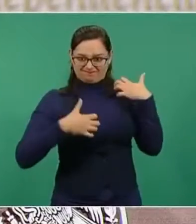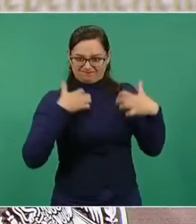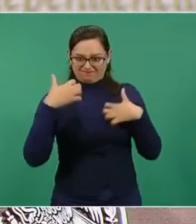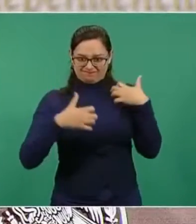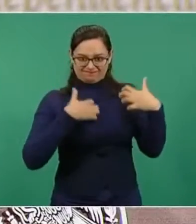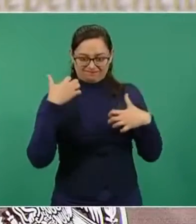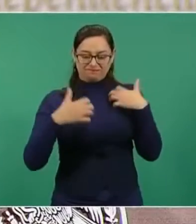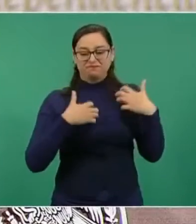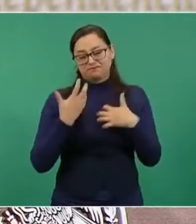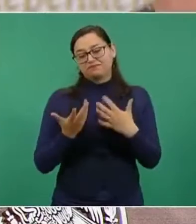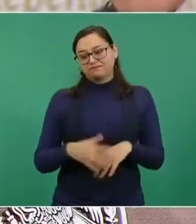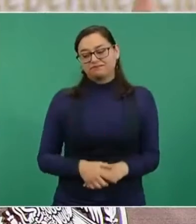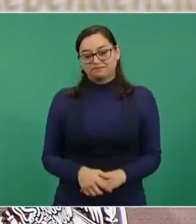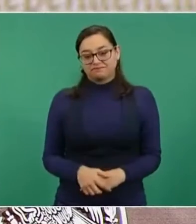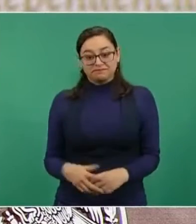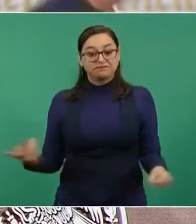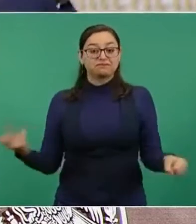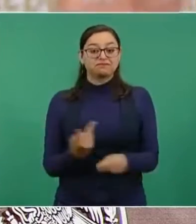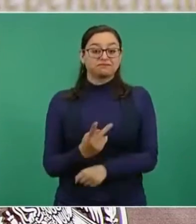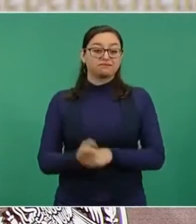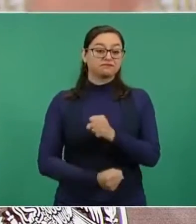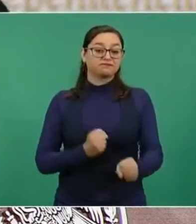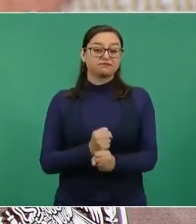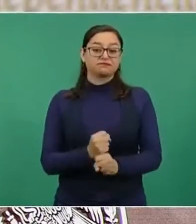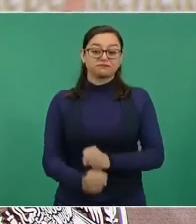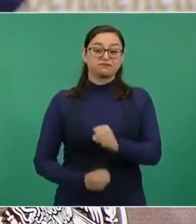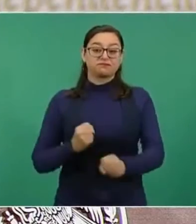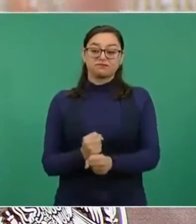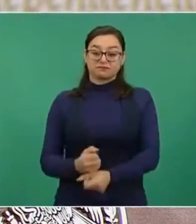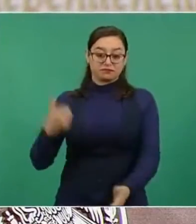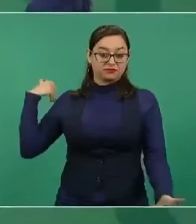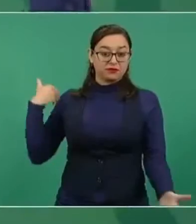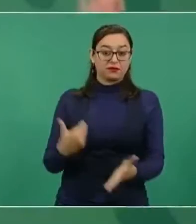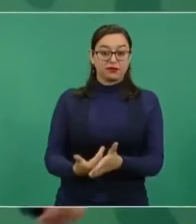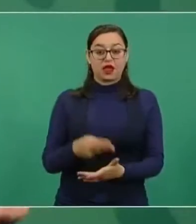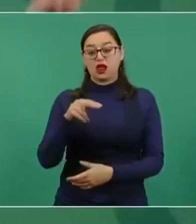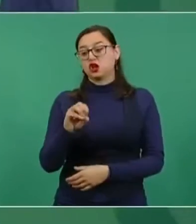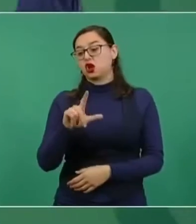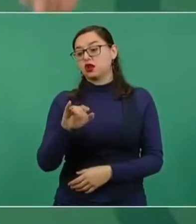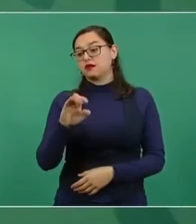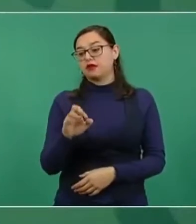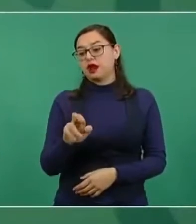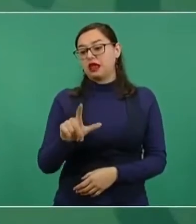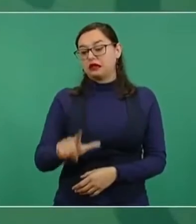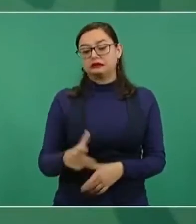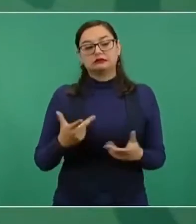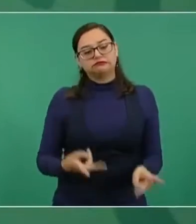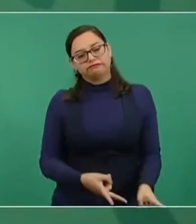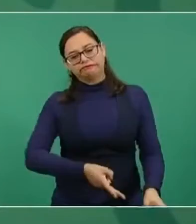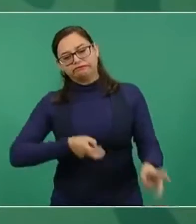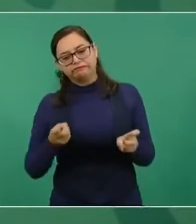porque durante todo el periodo neoliberal se dedicaron a saquear, a robar, a manos llenas,